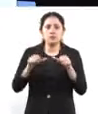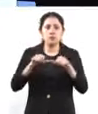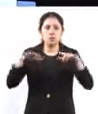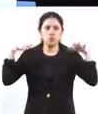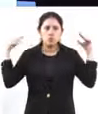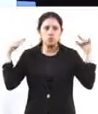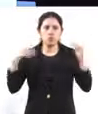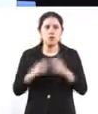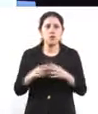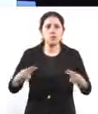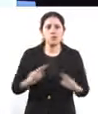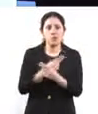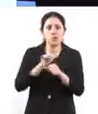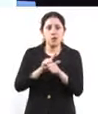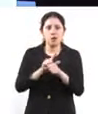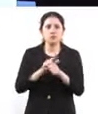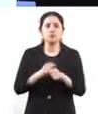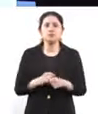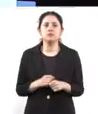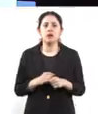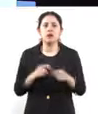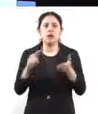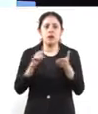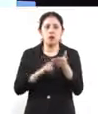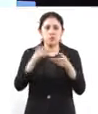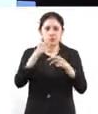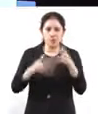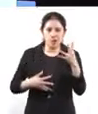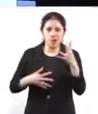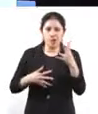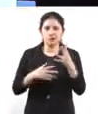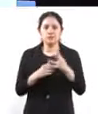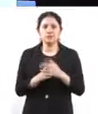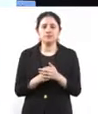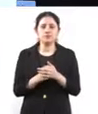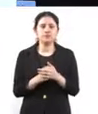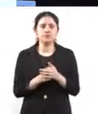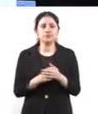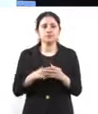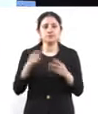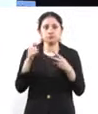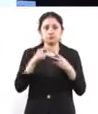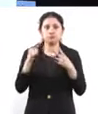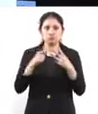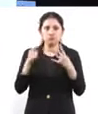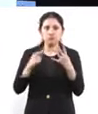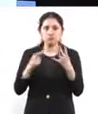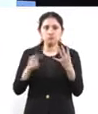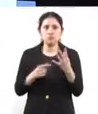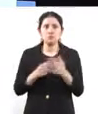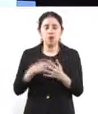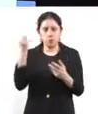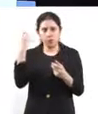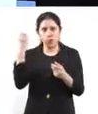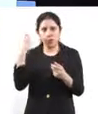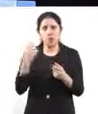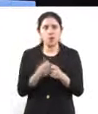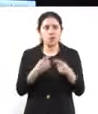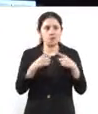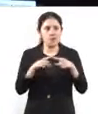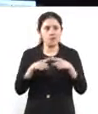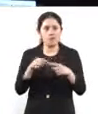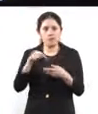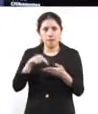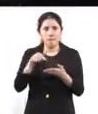y entonces ahí me da, me despliega todos los eventos que ya están calendarizados para el Auditorio